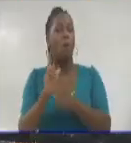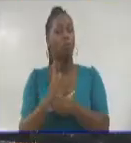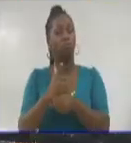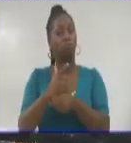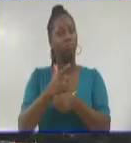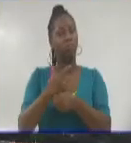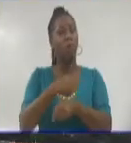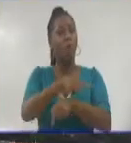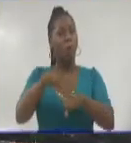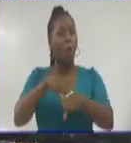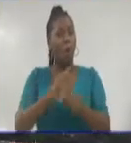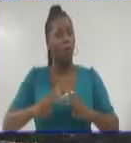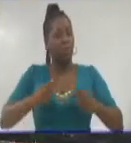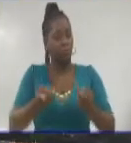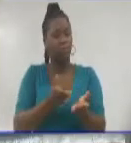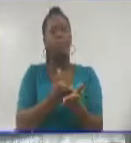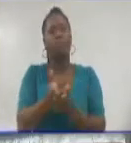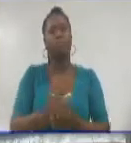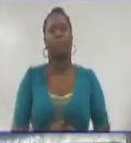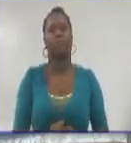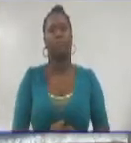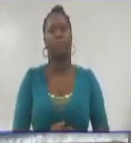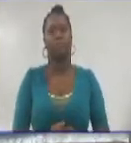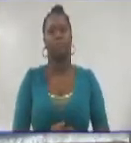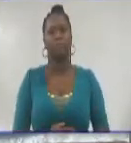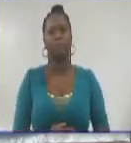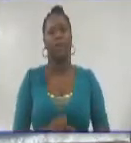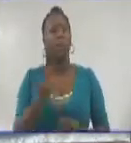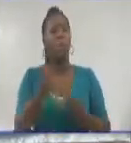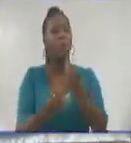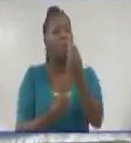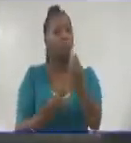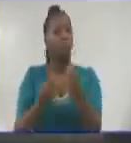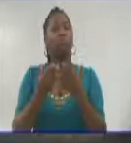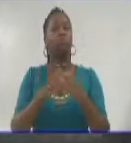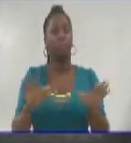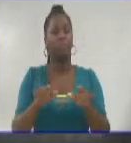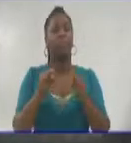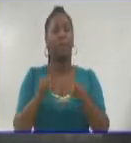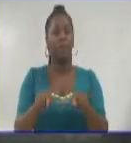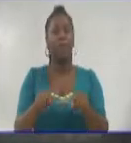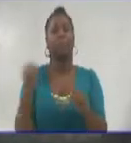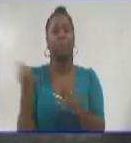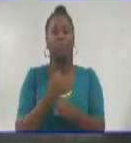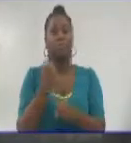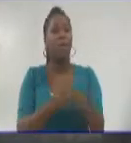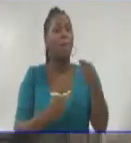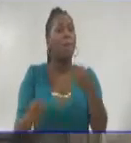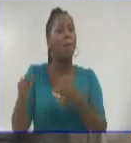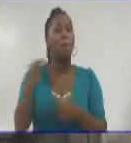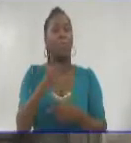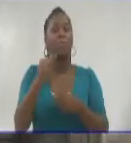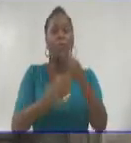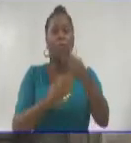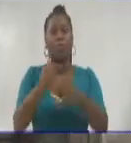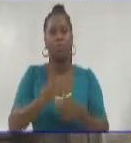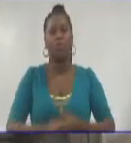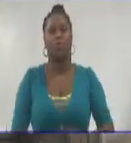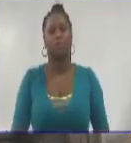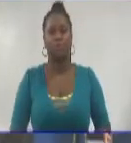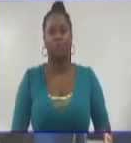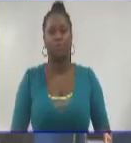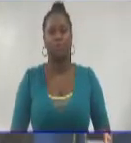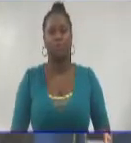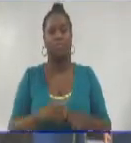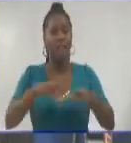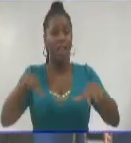con horas de trabajo. A pesar de atrasos en el suministro de insumos, se han logrado acometer acciones fundamentales para el proceso. Estamos trabajando